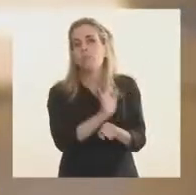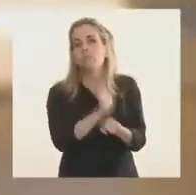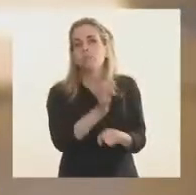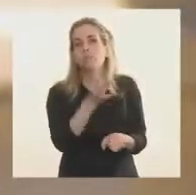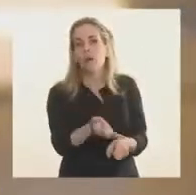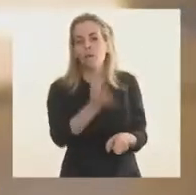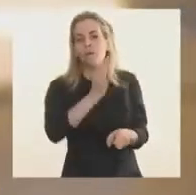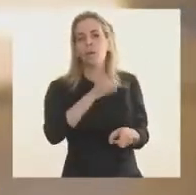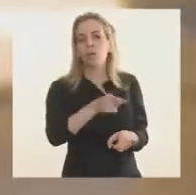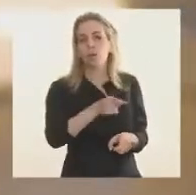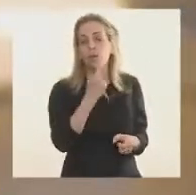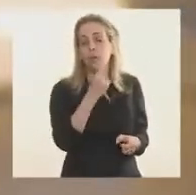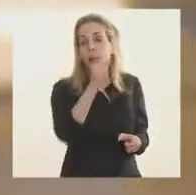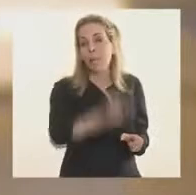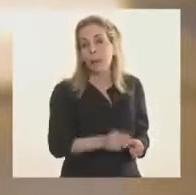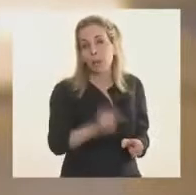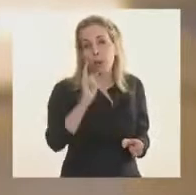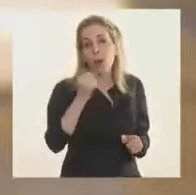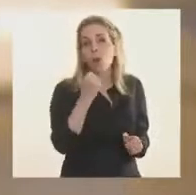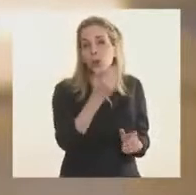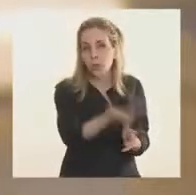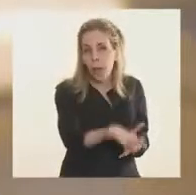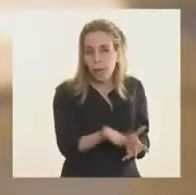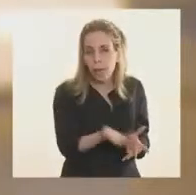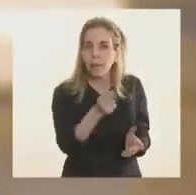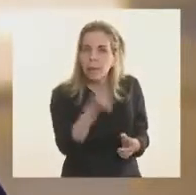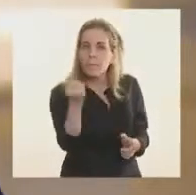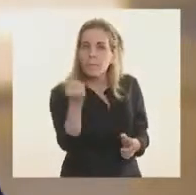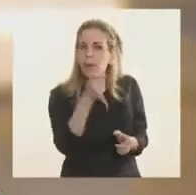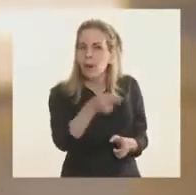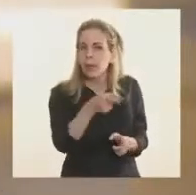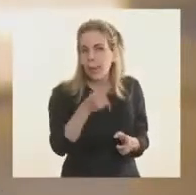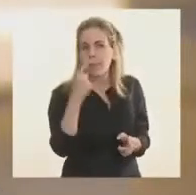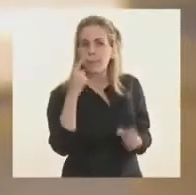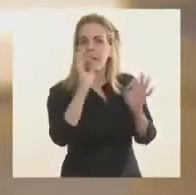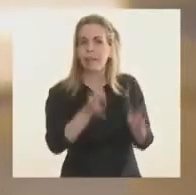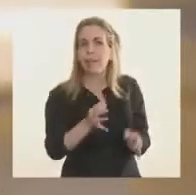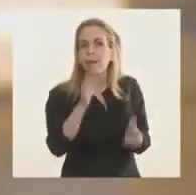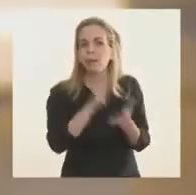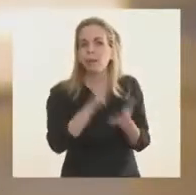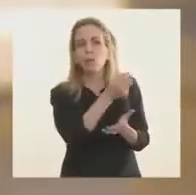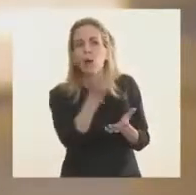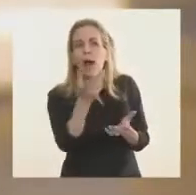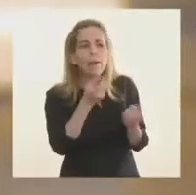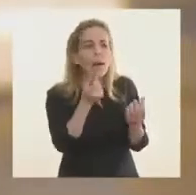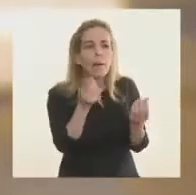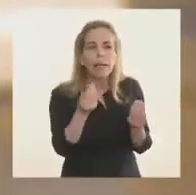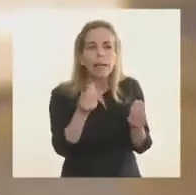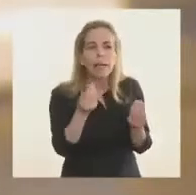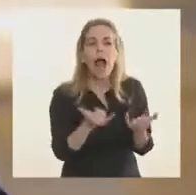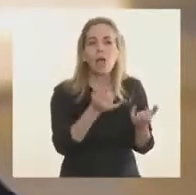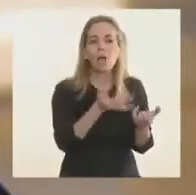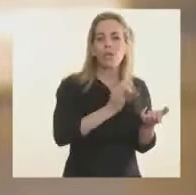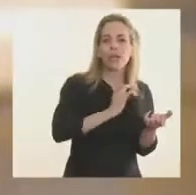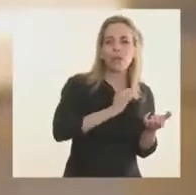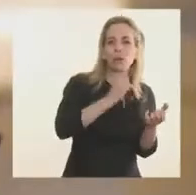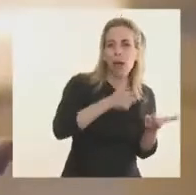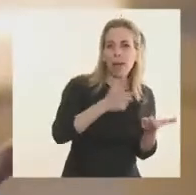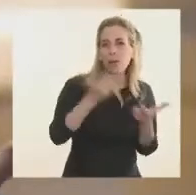transmisoras de la enfermedad. Y eso es un salto cualitativo fundamental. Es decir, la prevención se hace o